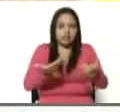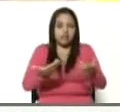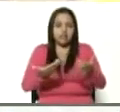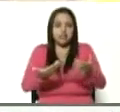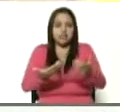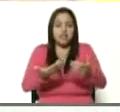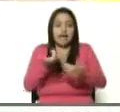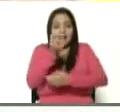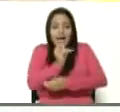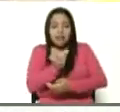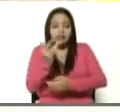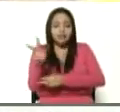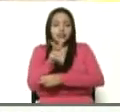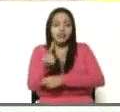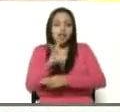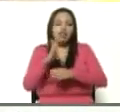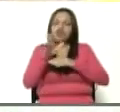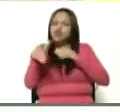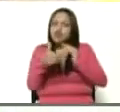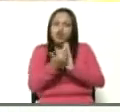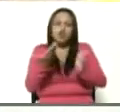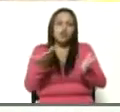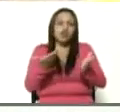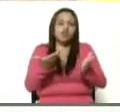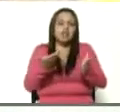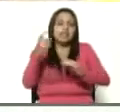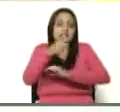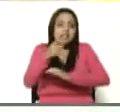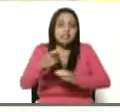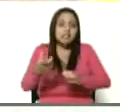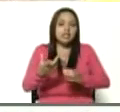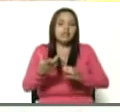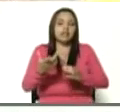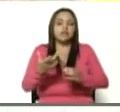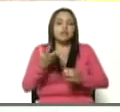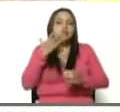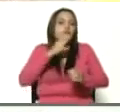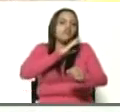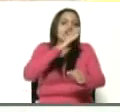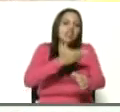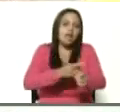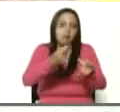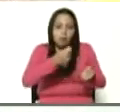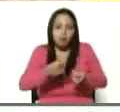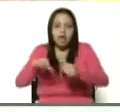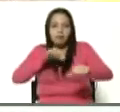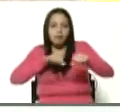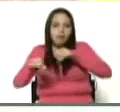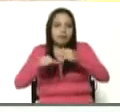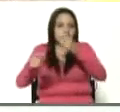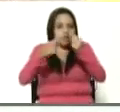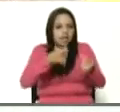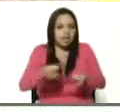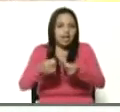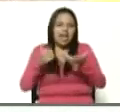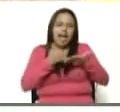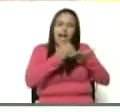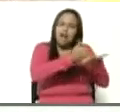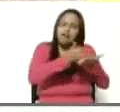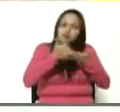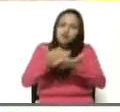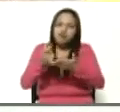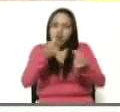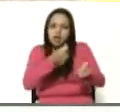de riquezas, en fortaleza de la moneda, en movimientos financieros, en crédito, en